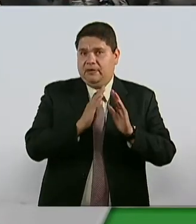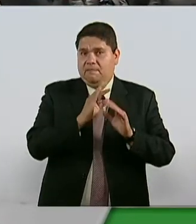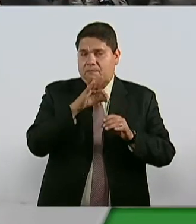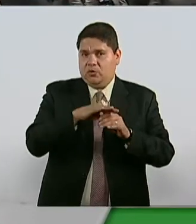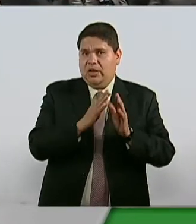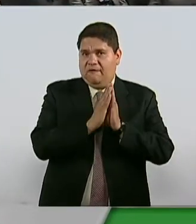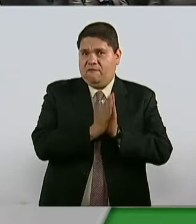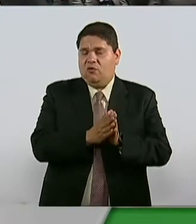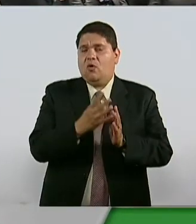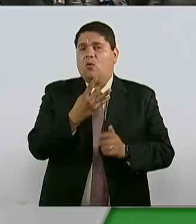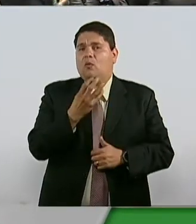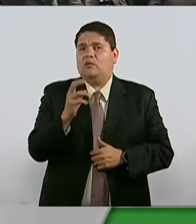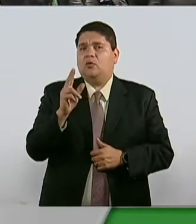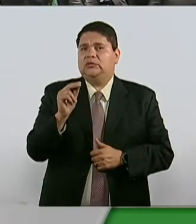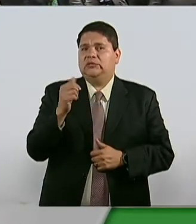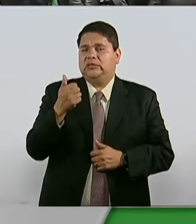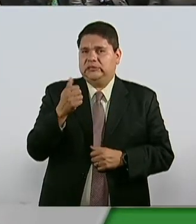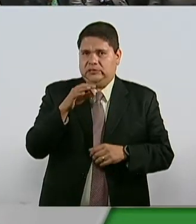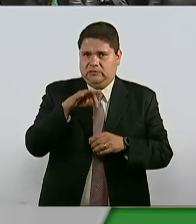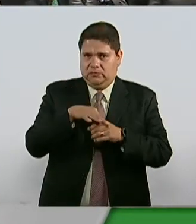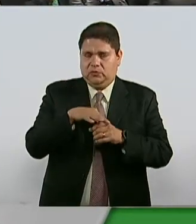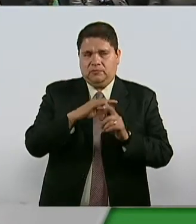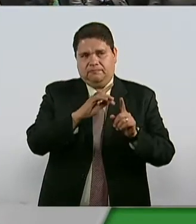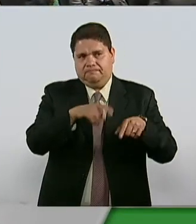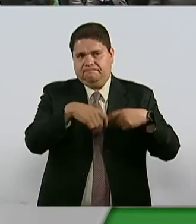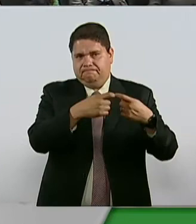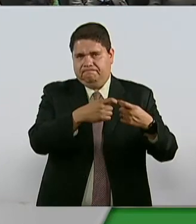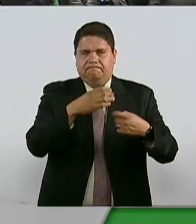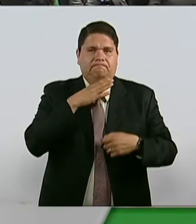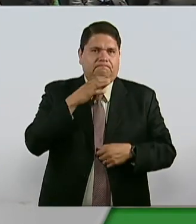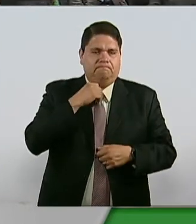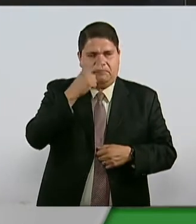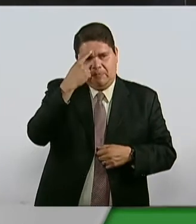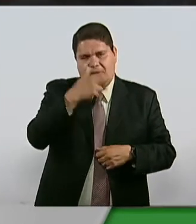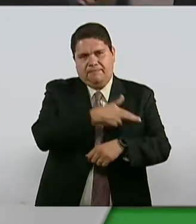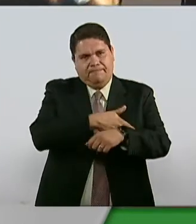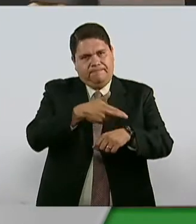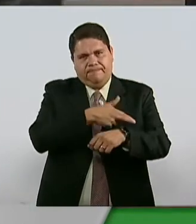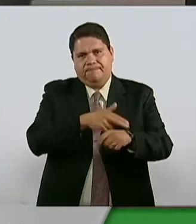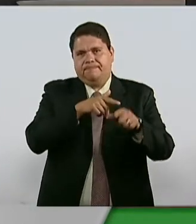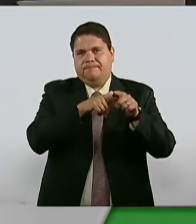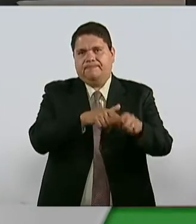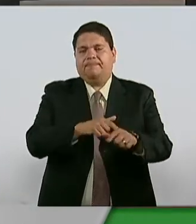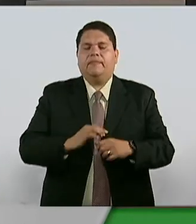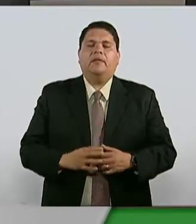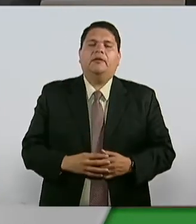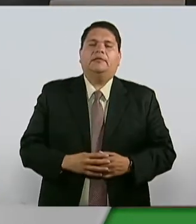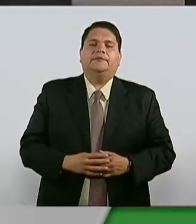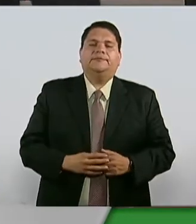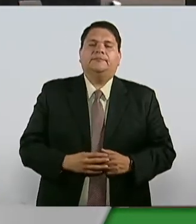486 votos. Se envió al Senado de la República esto para continuar con su proceso legislativo.